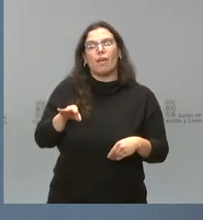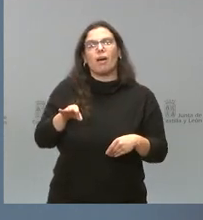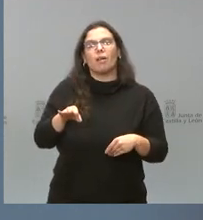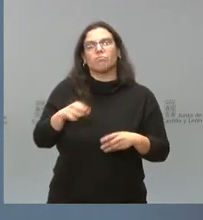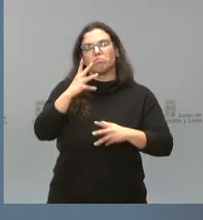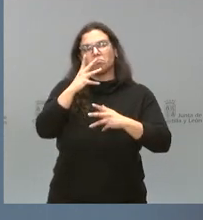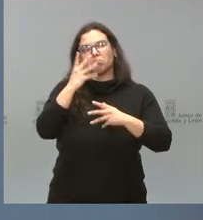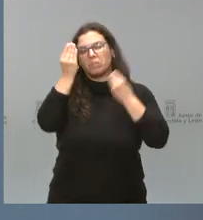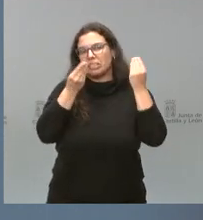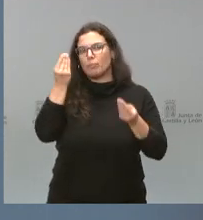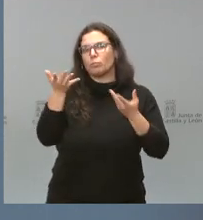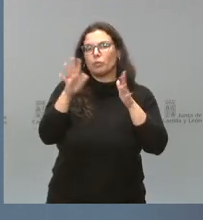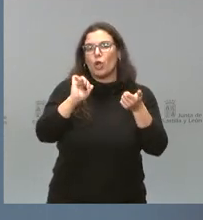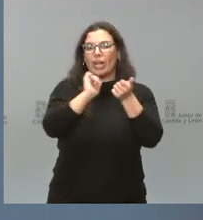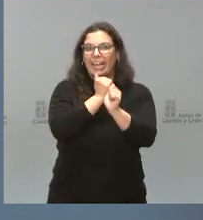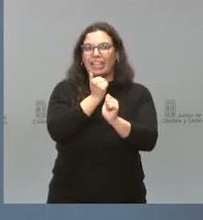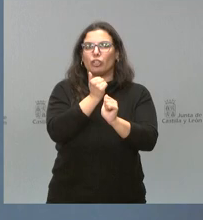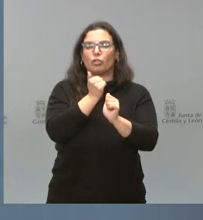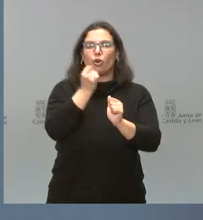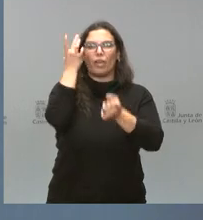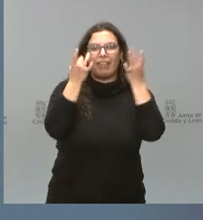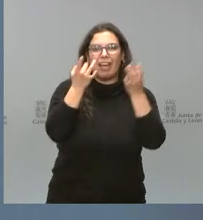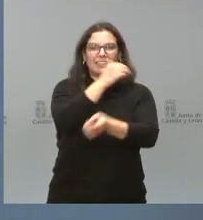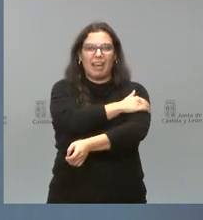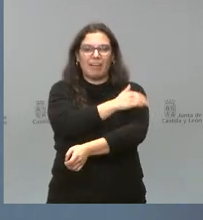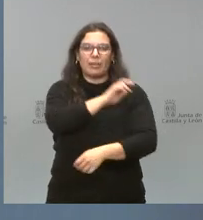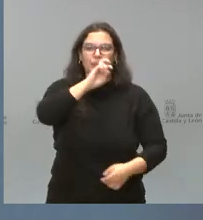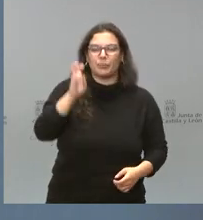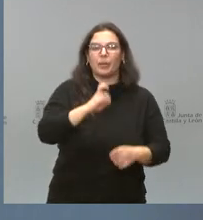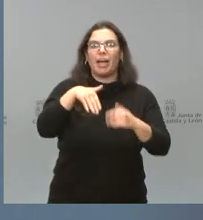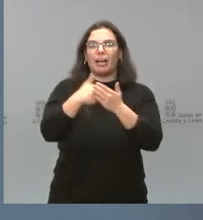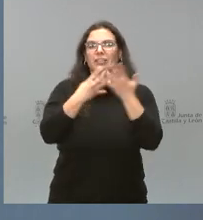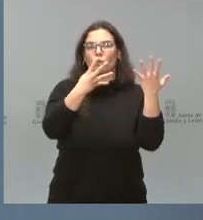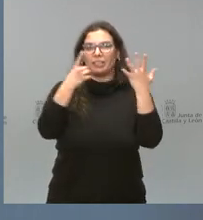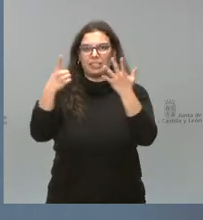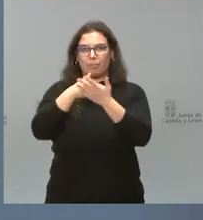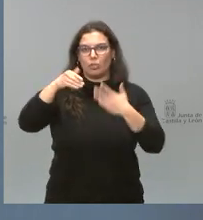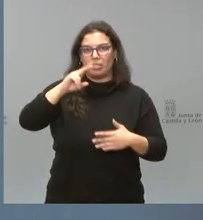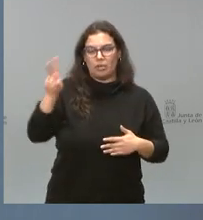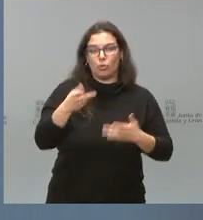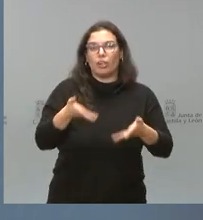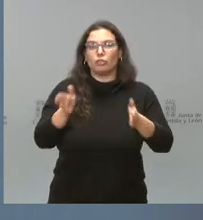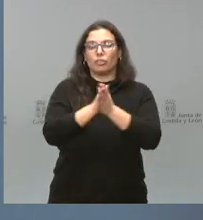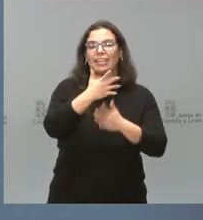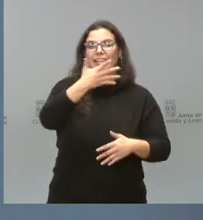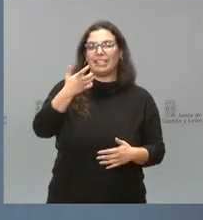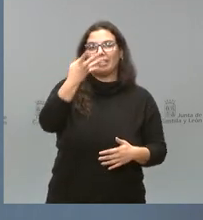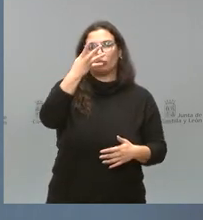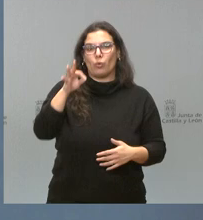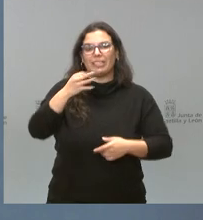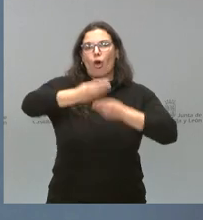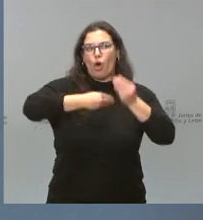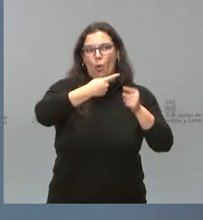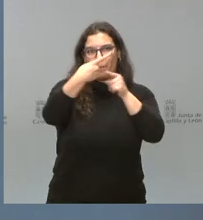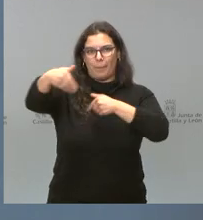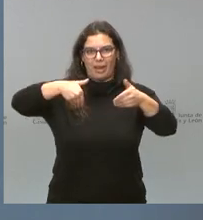otorgar créditos e iniciativas y avales hasta 96 millones de euros para un total de 540 operaciones.